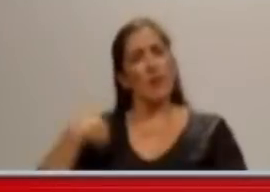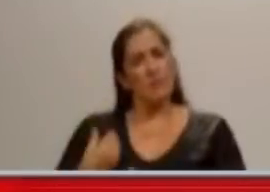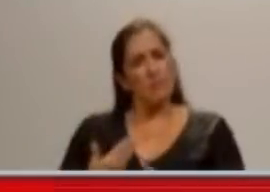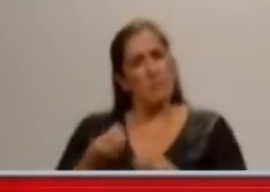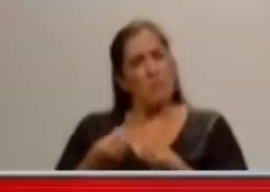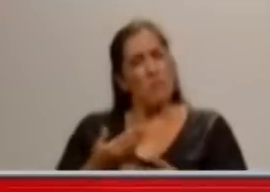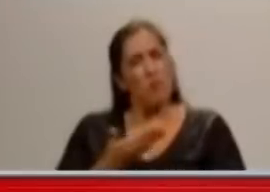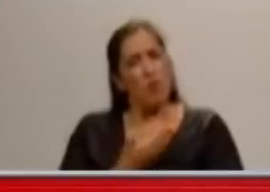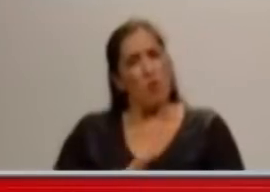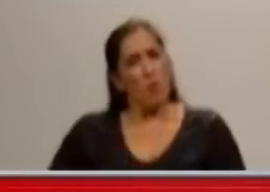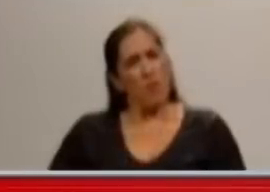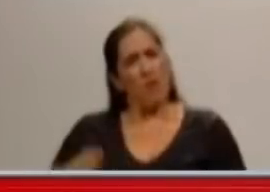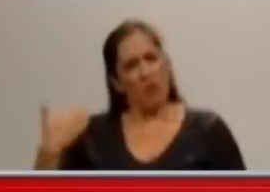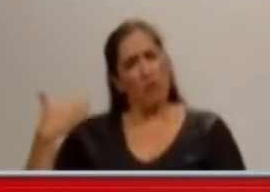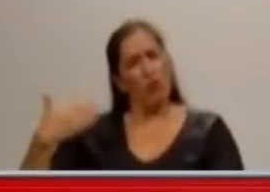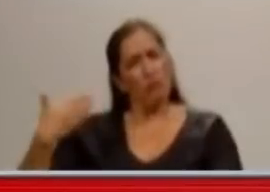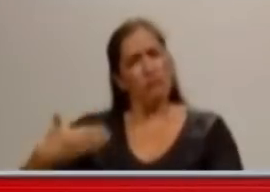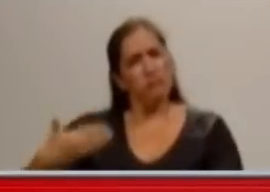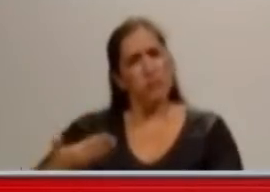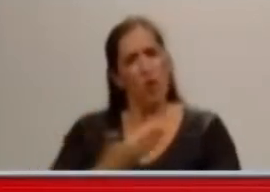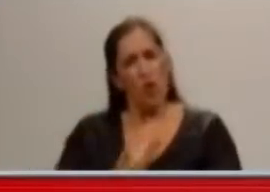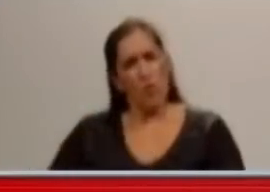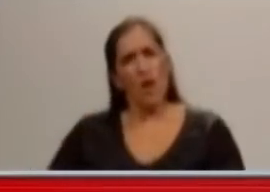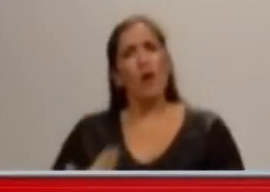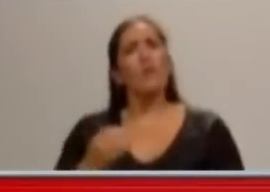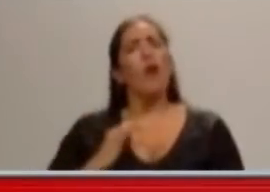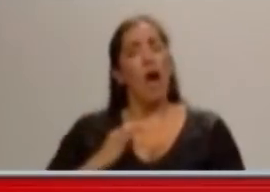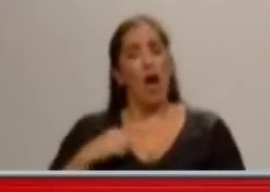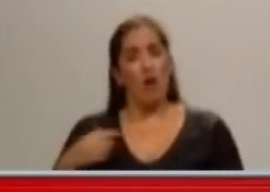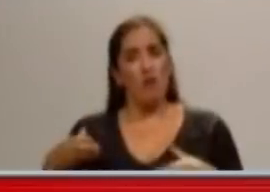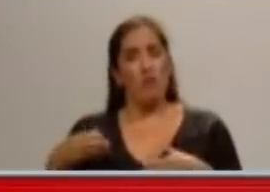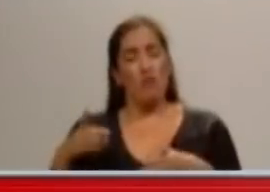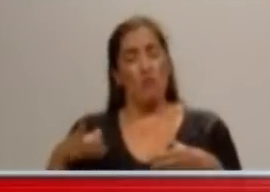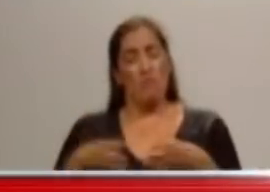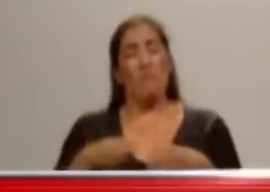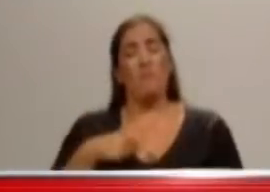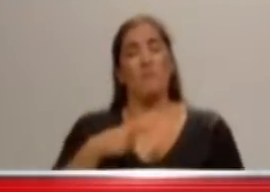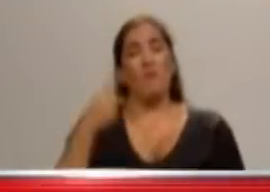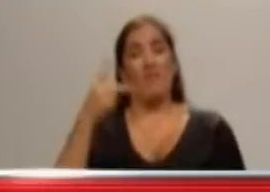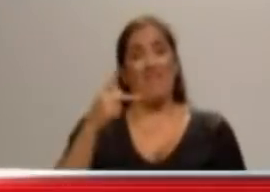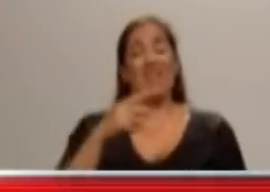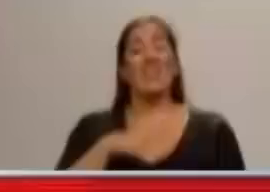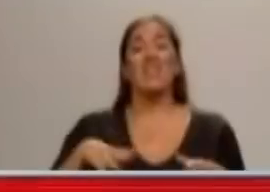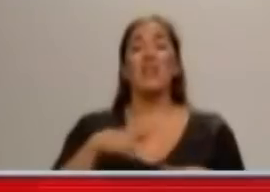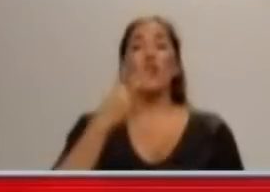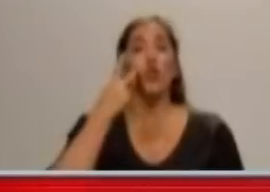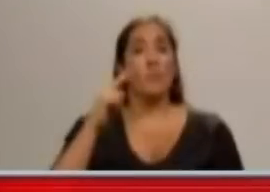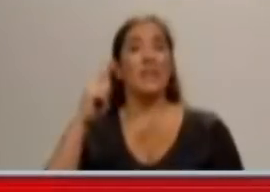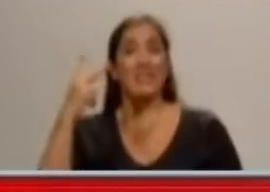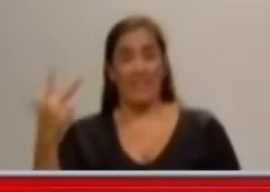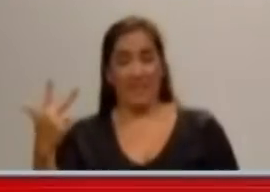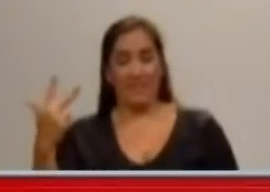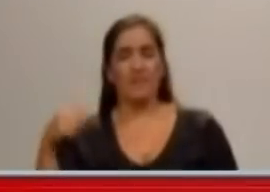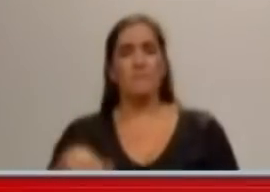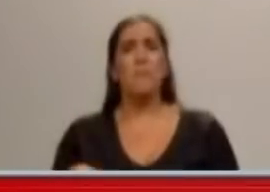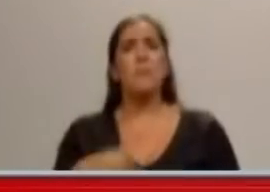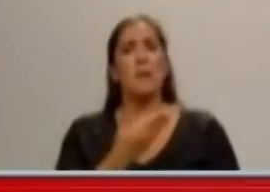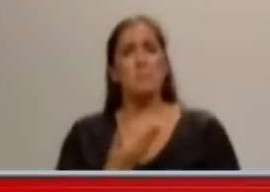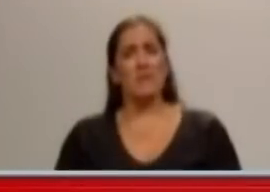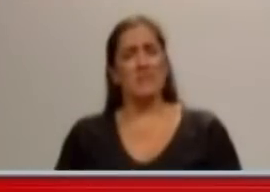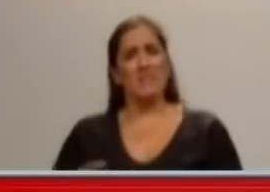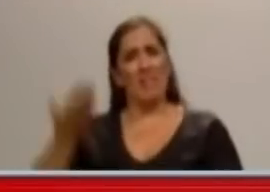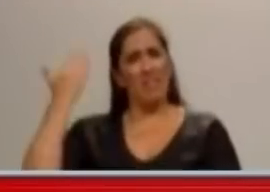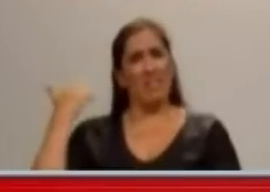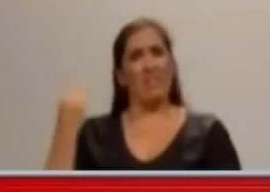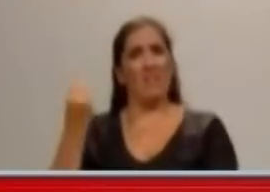porque lo haya matado a mandado el Estado, en eso no ocurre eso, pero sí porque no lo cuidó, lo dejó solo. A Nisman había que cuidarlo mucho más, sobre todo después de la